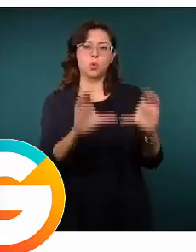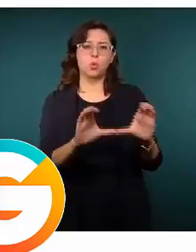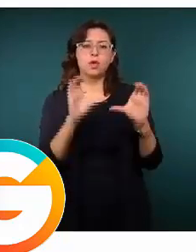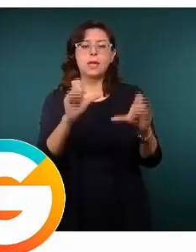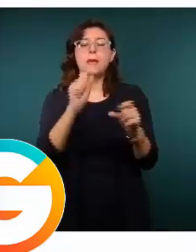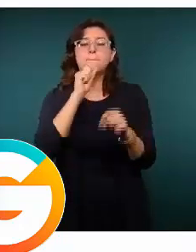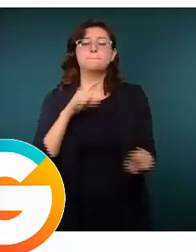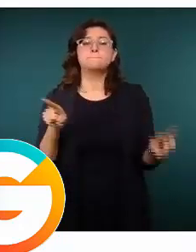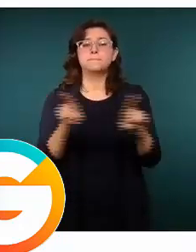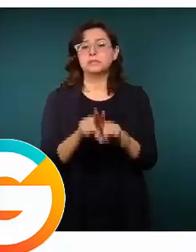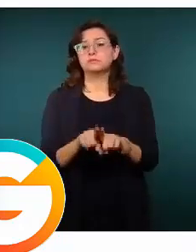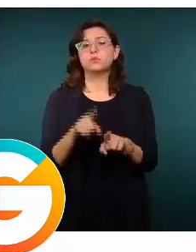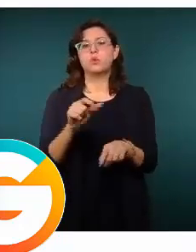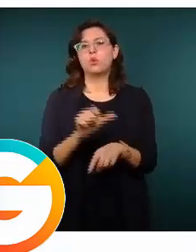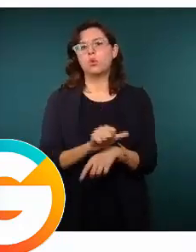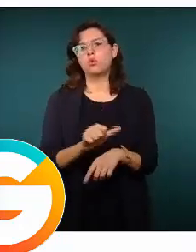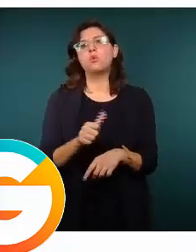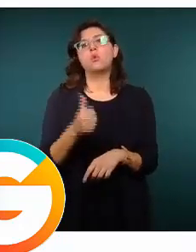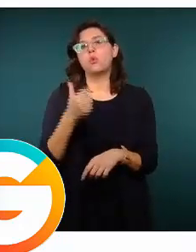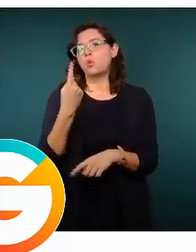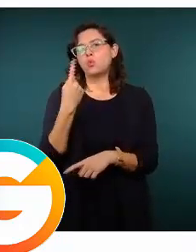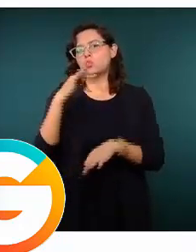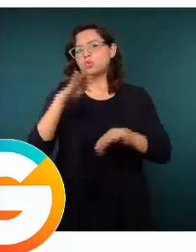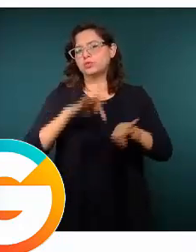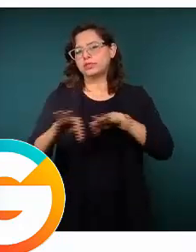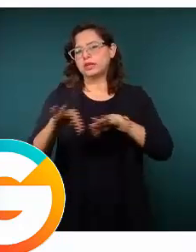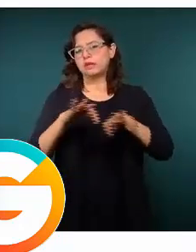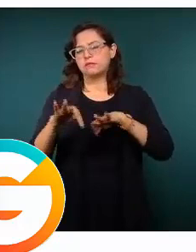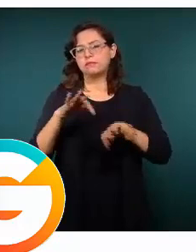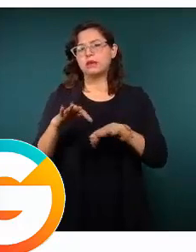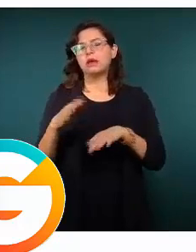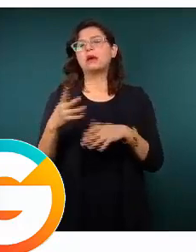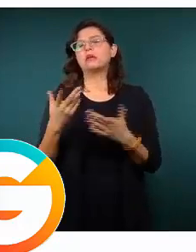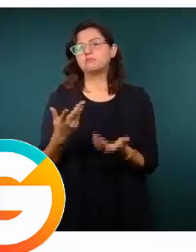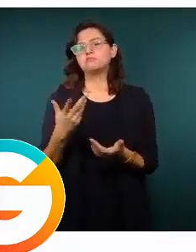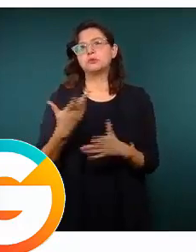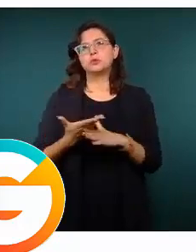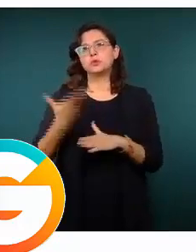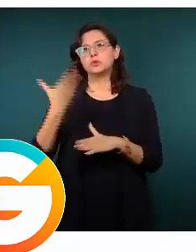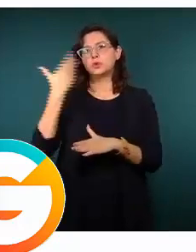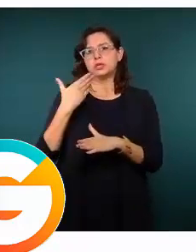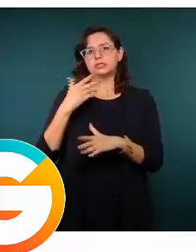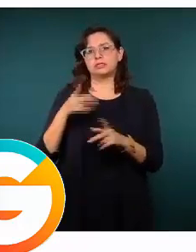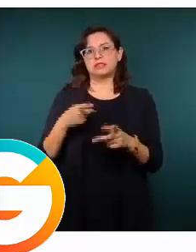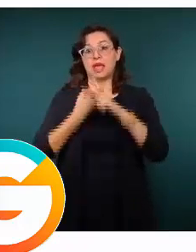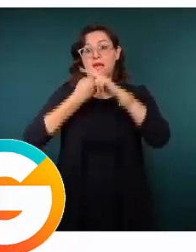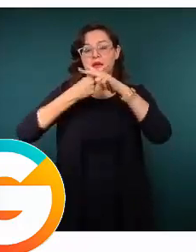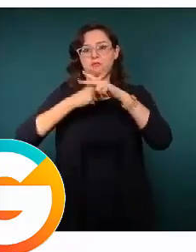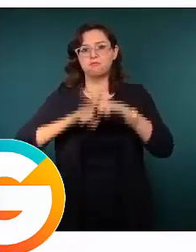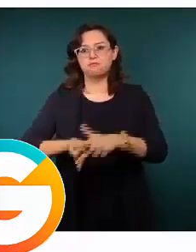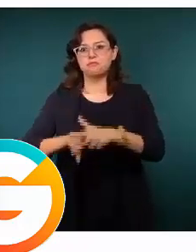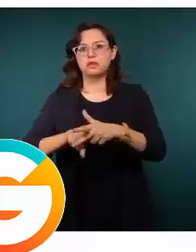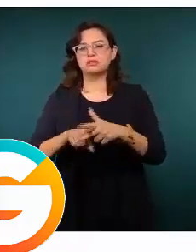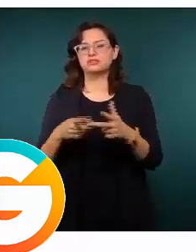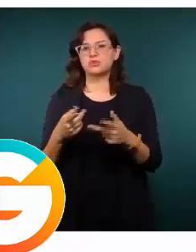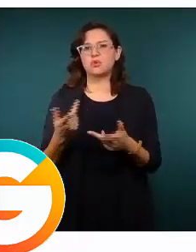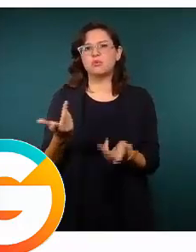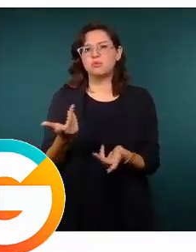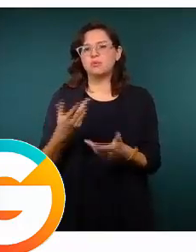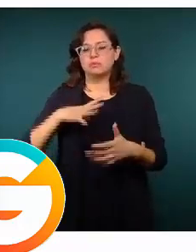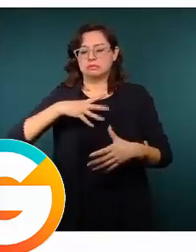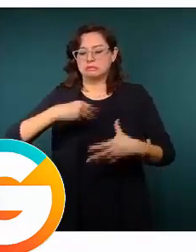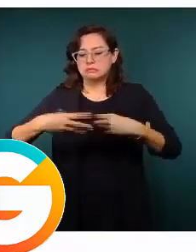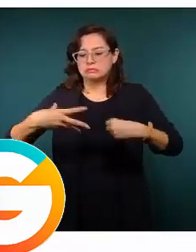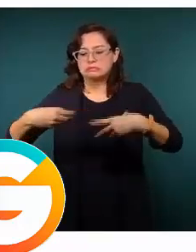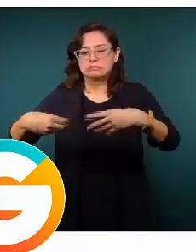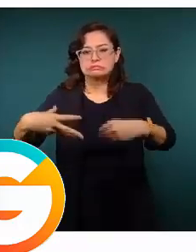muy importante que se empezó desde que iniciaron los saqueos. Ustedes recordarán que a principio de la pandemia y a principio